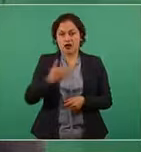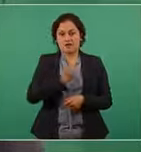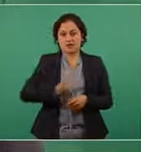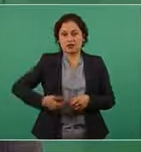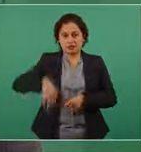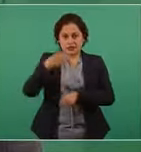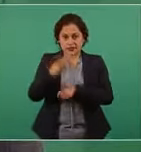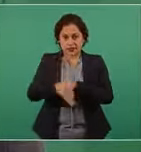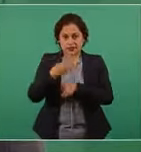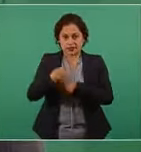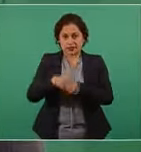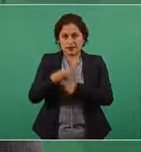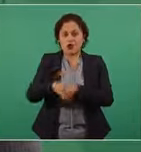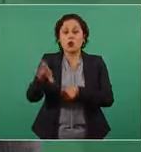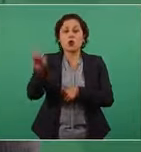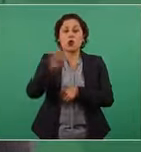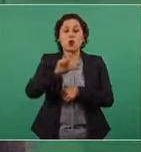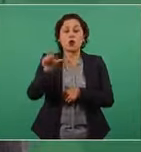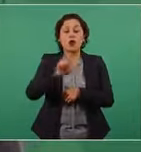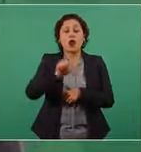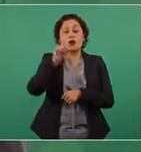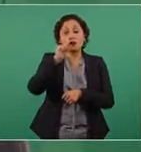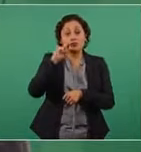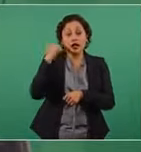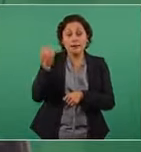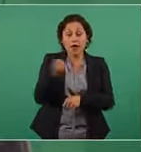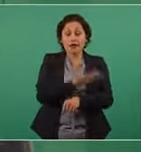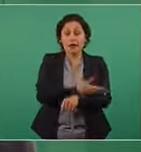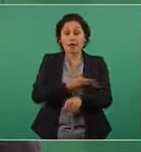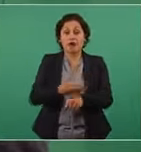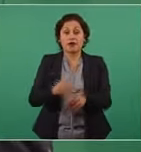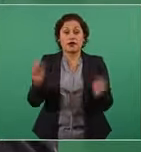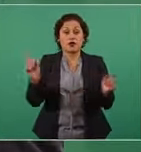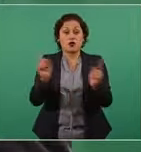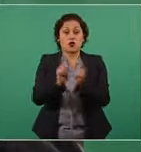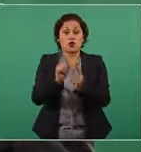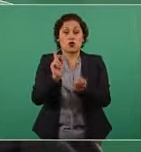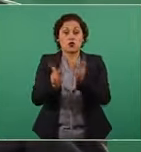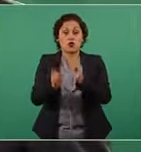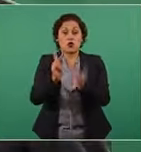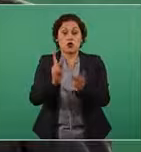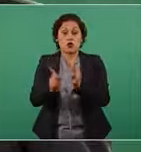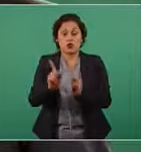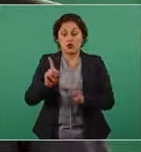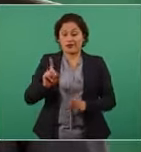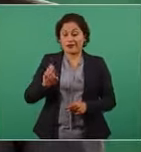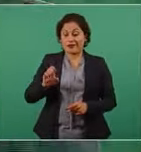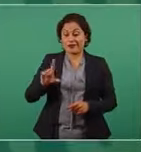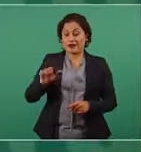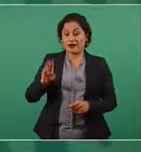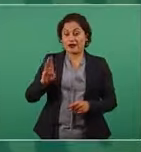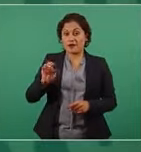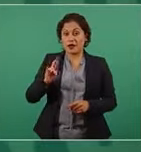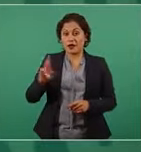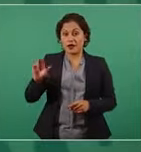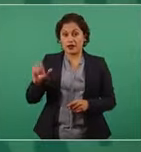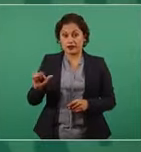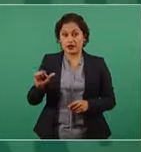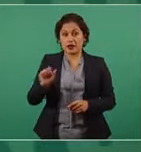hablando con Zapata de la barra está